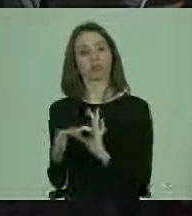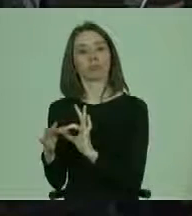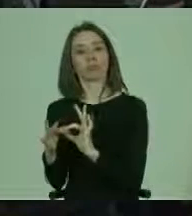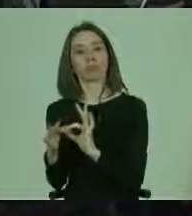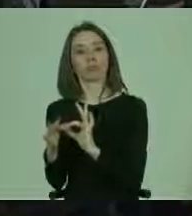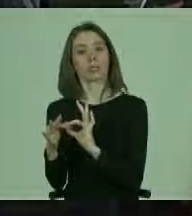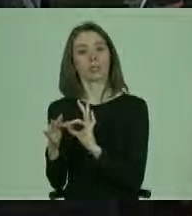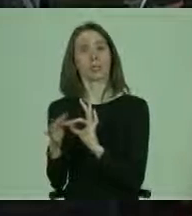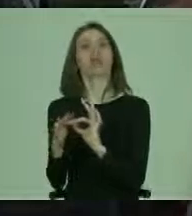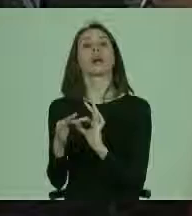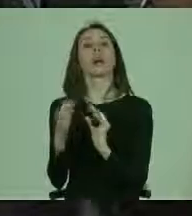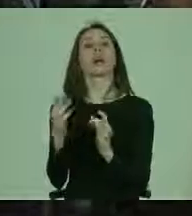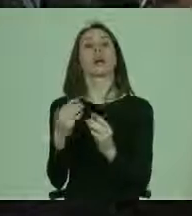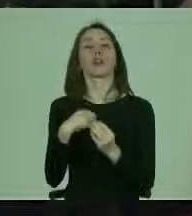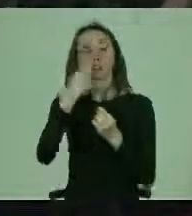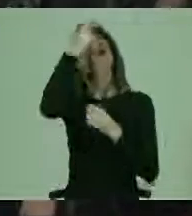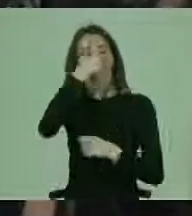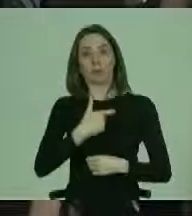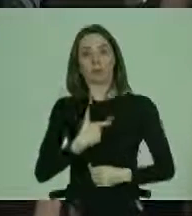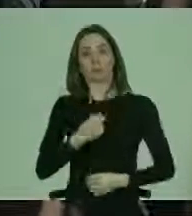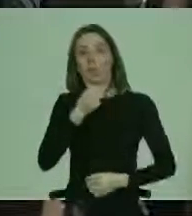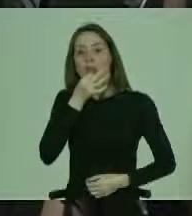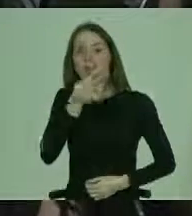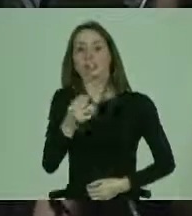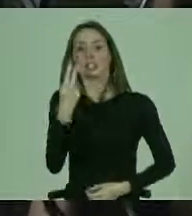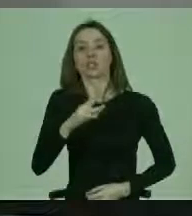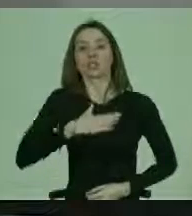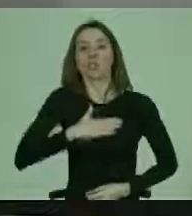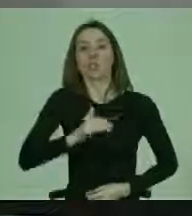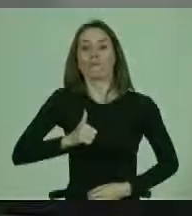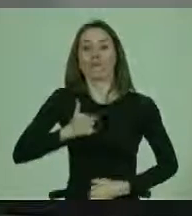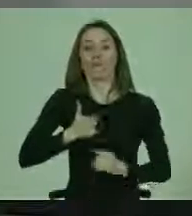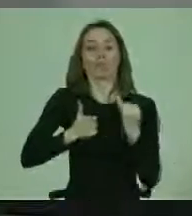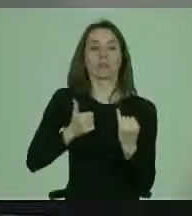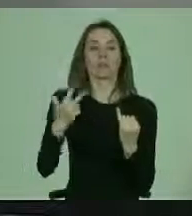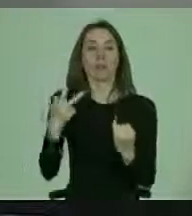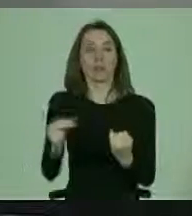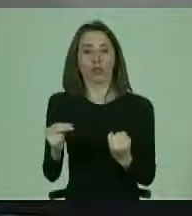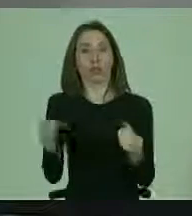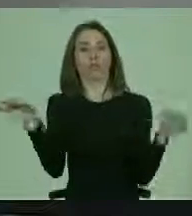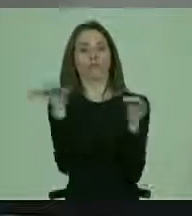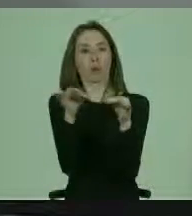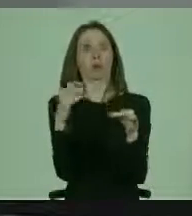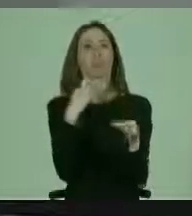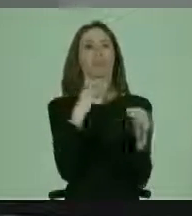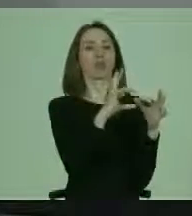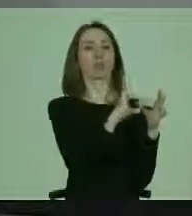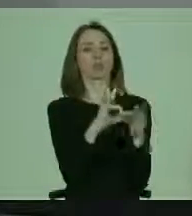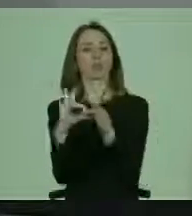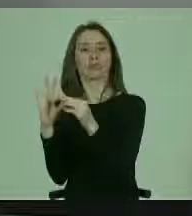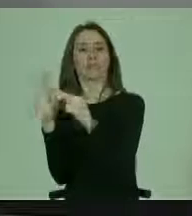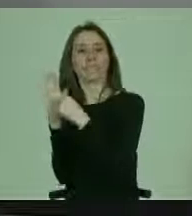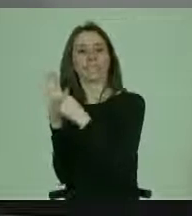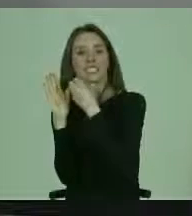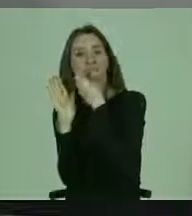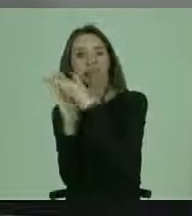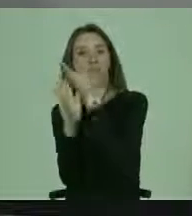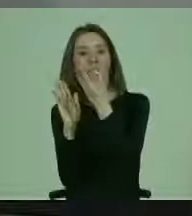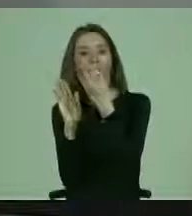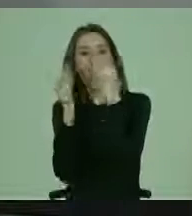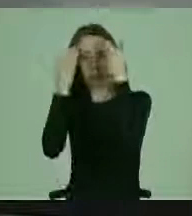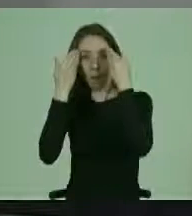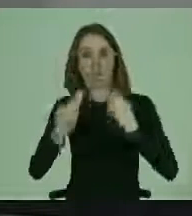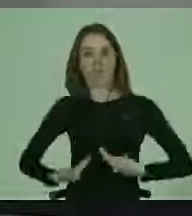expresión de la voluntad. Y a continuación voy a decir por qué lo relaciono con la Declaración de